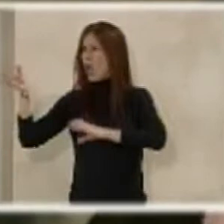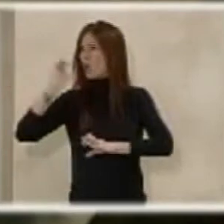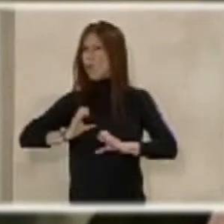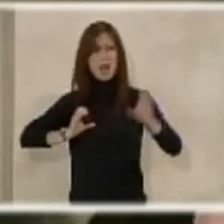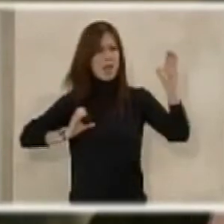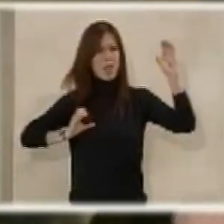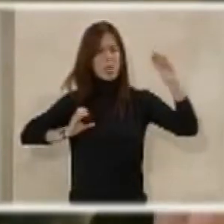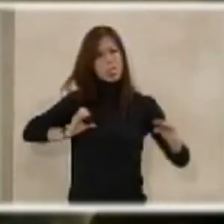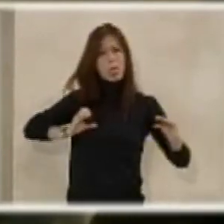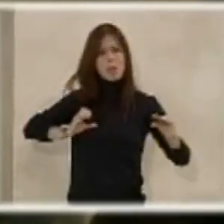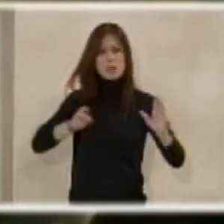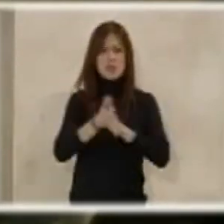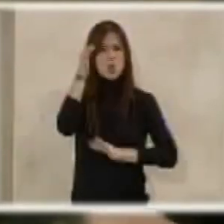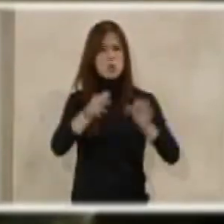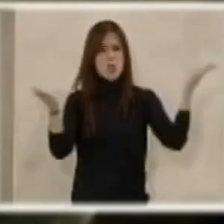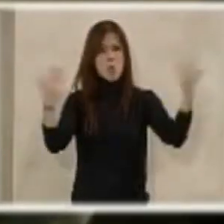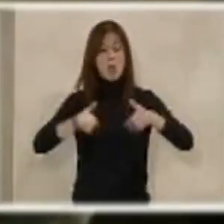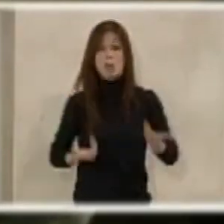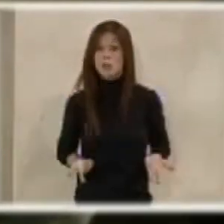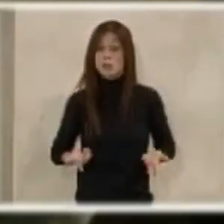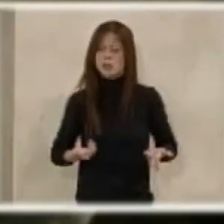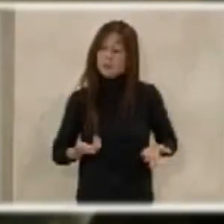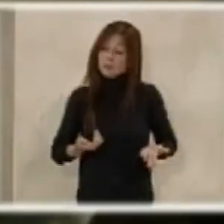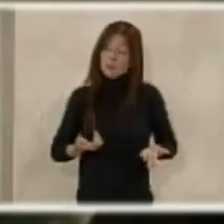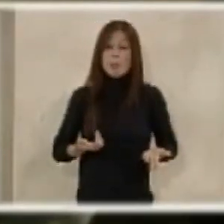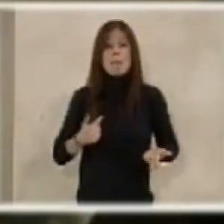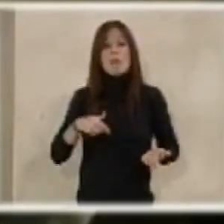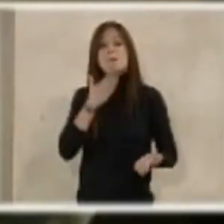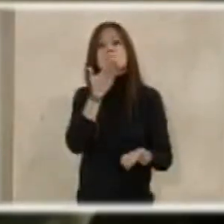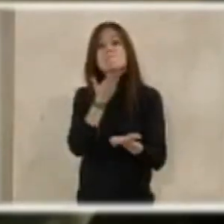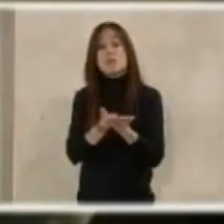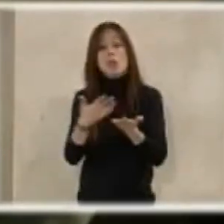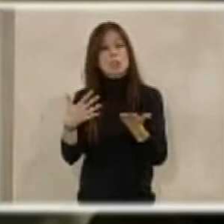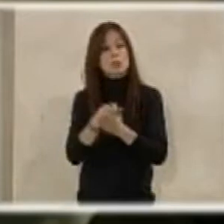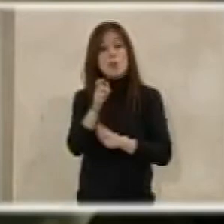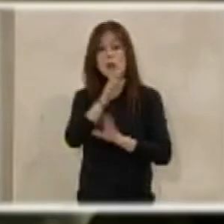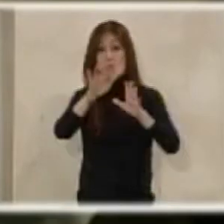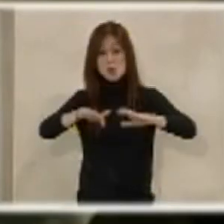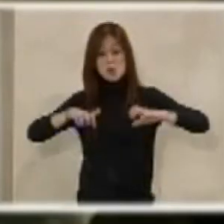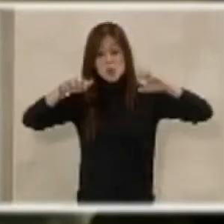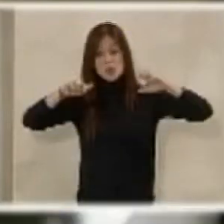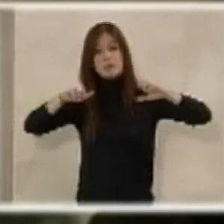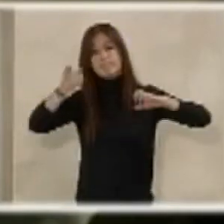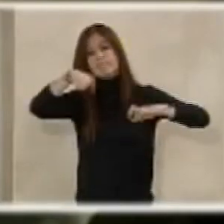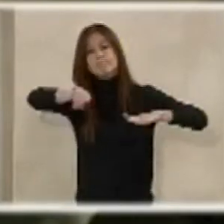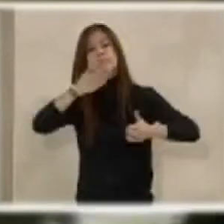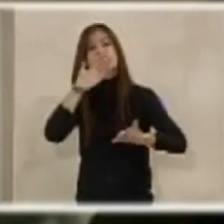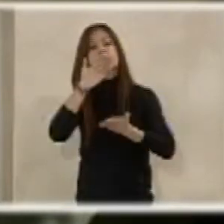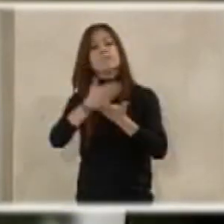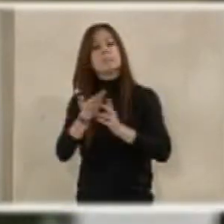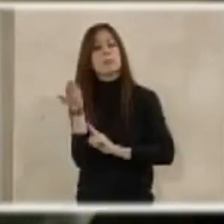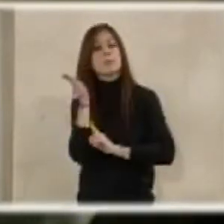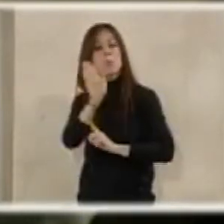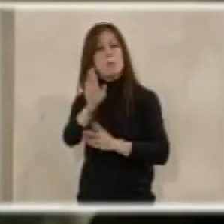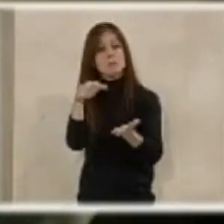verdadera injusticia que hay que ponerle coto. Así pues, le pedimos a todos los miembros del plenario que apoyen esta